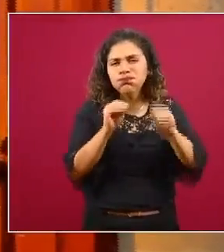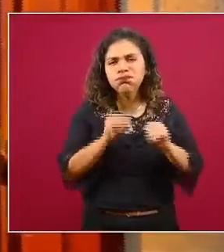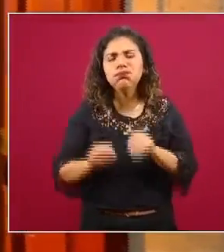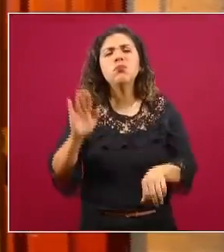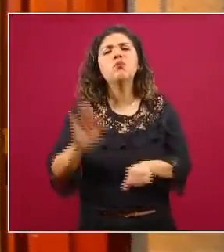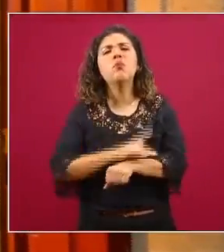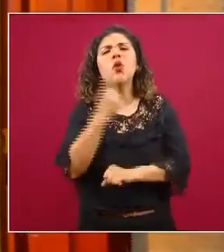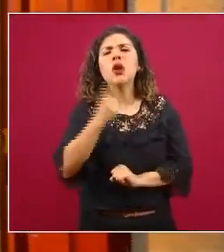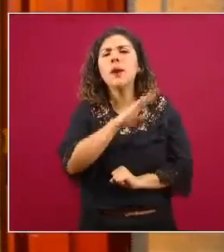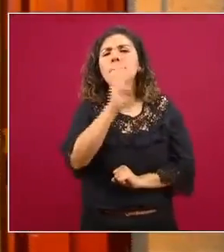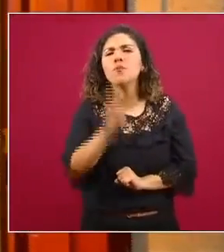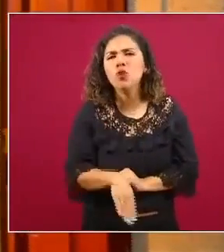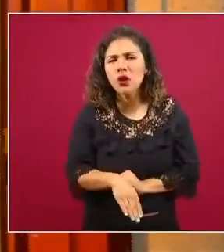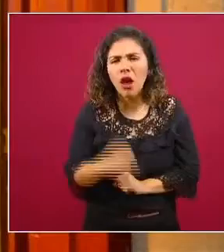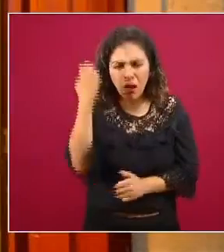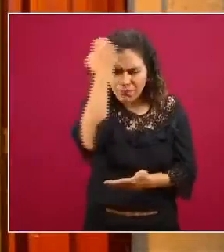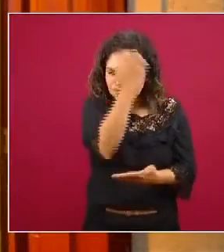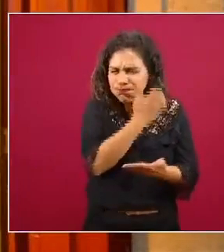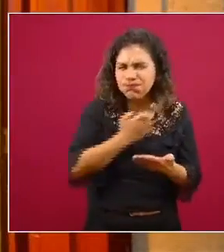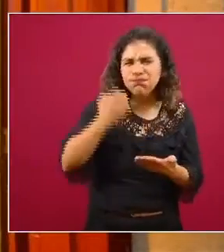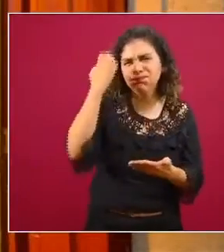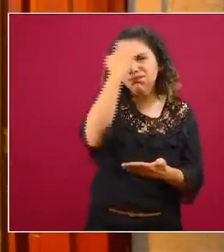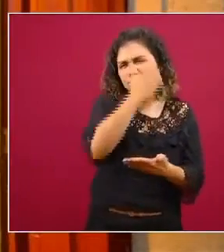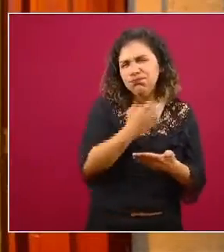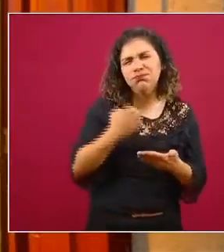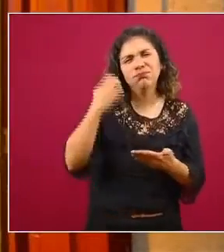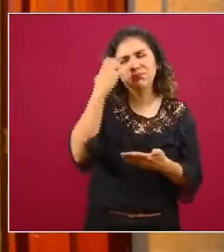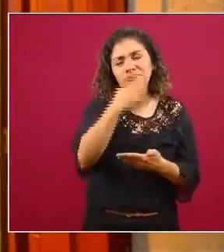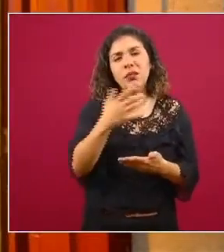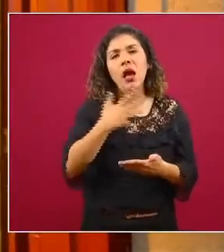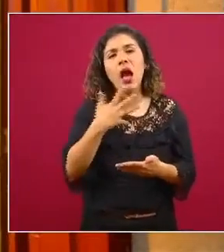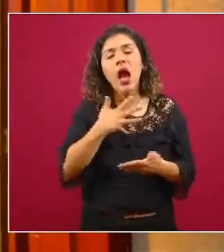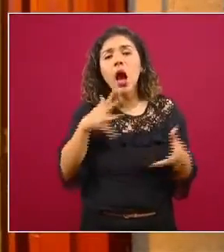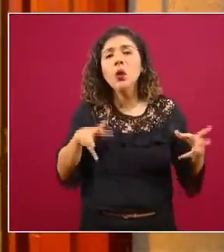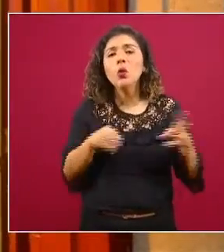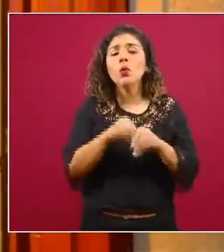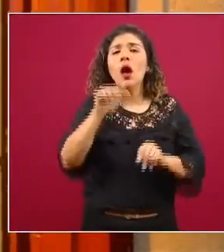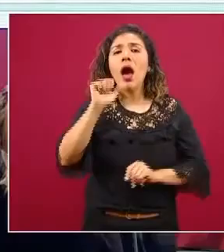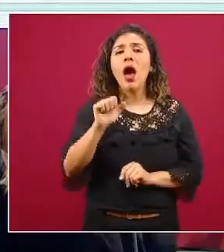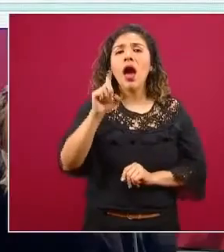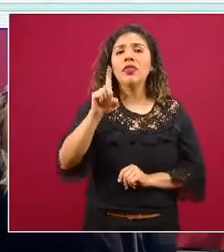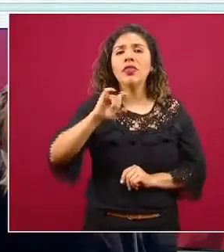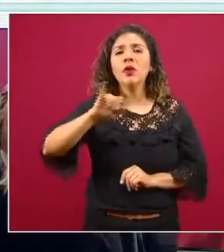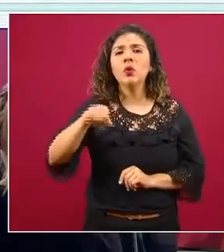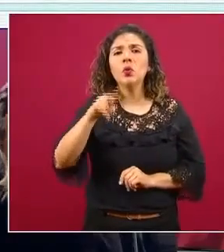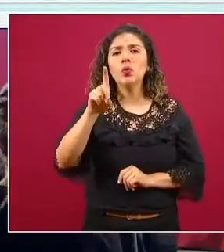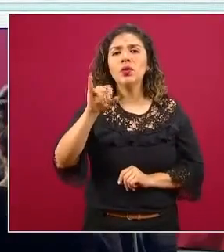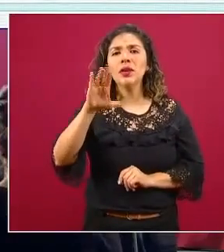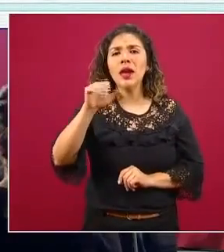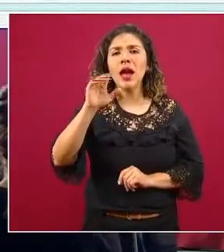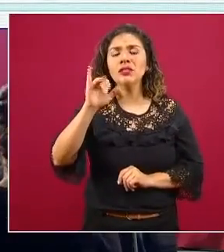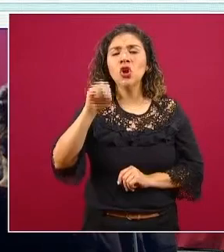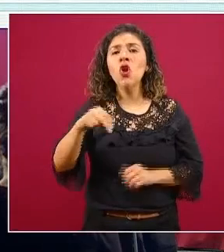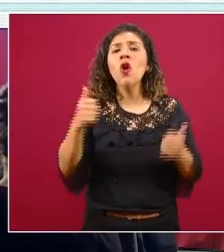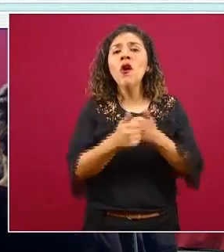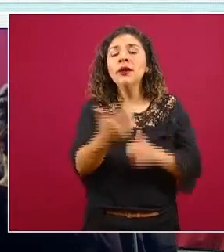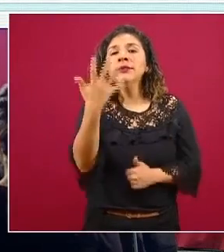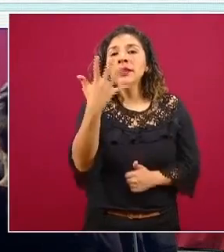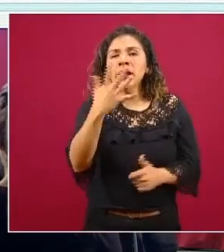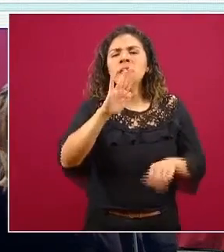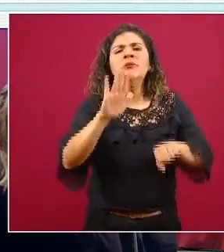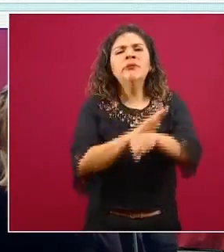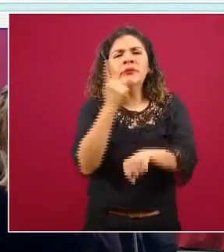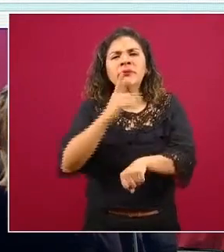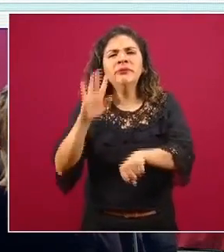evaluar las causas y tiene que hacer una adjudicación vienen cinco por lo general vienen cinco causas en un certificado de defunción y